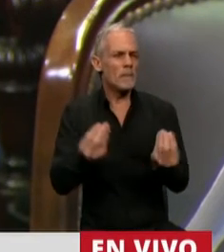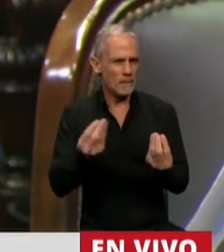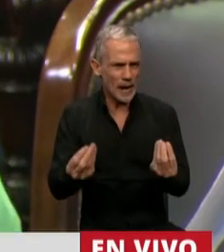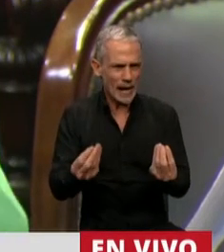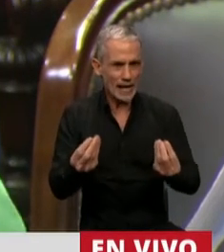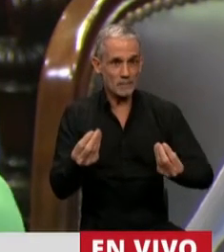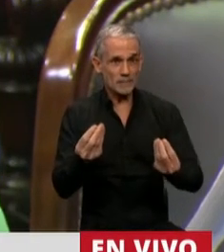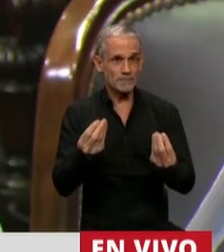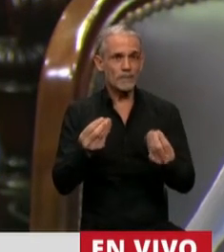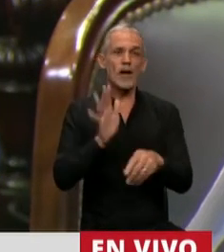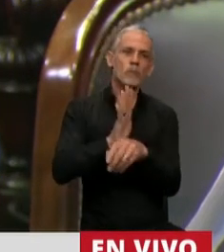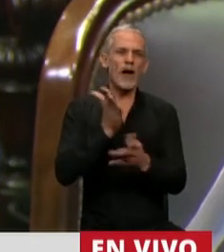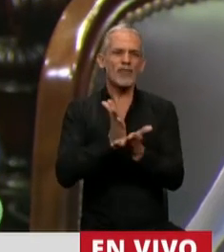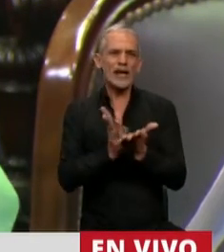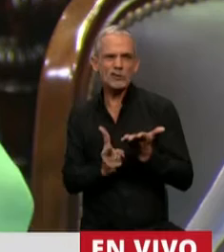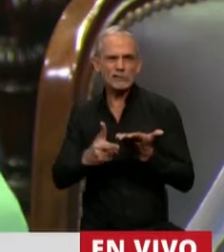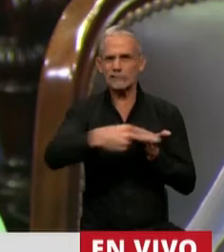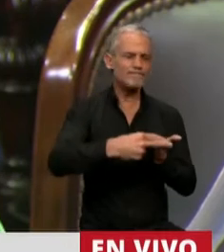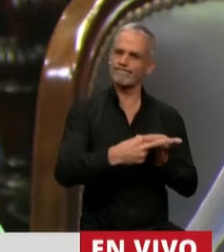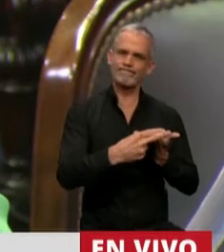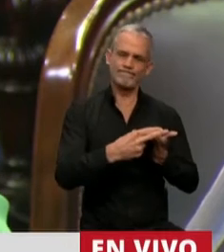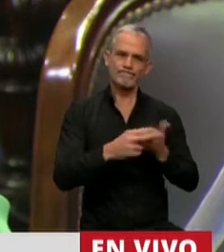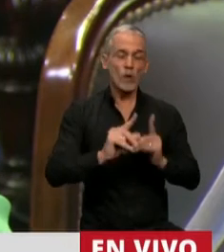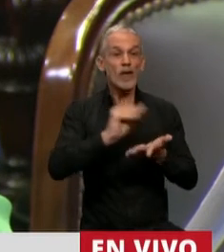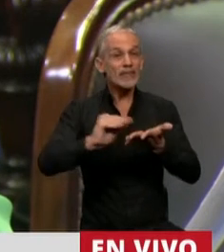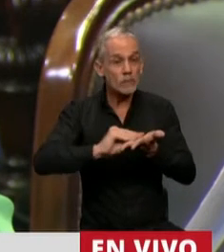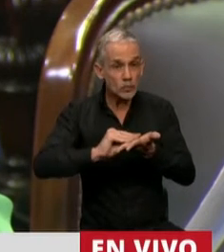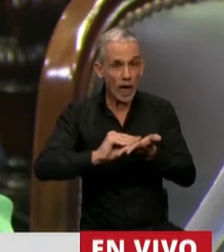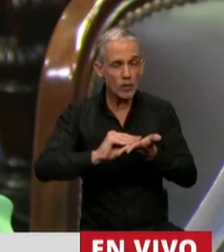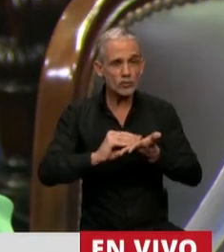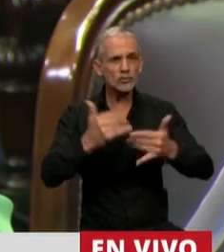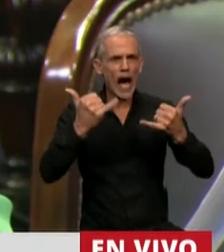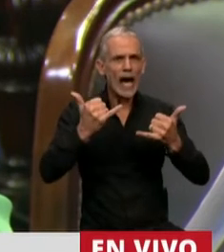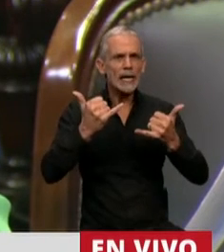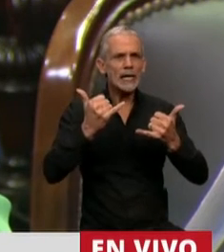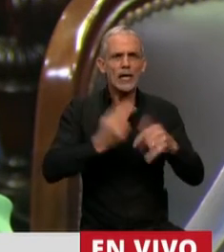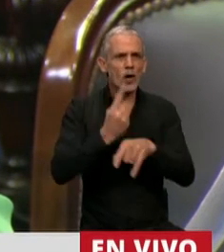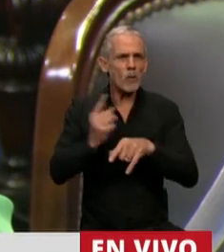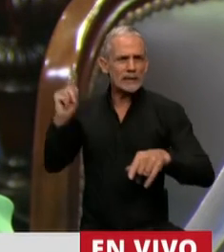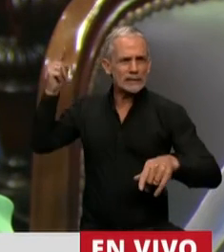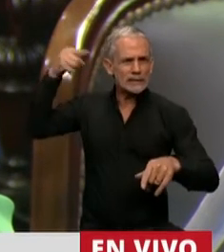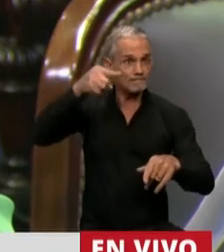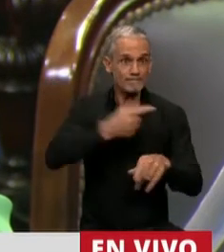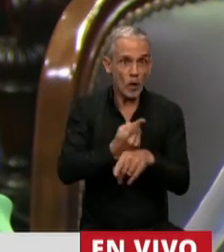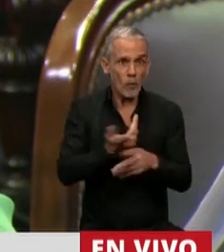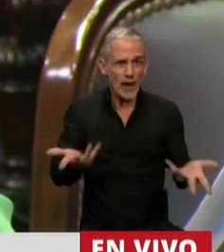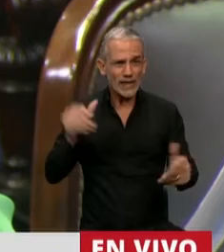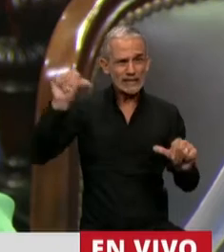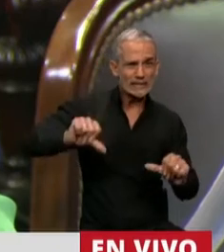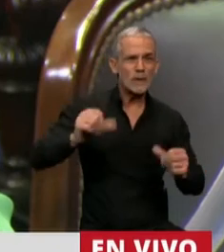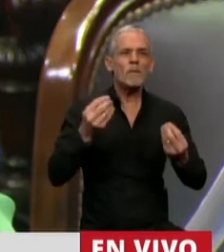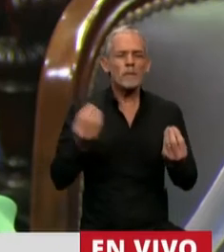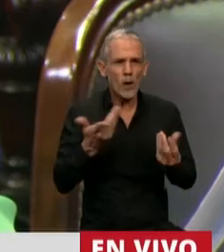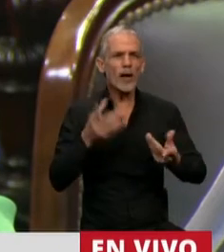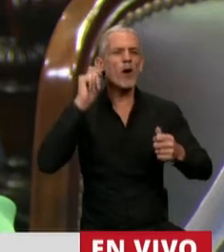restringidos los derechos de aquellos diputados que no pueden participar porque